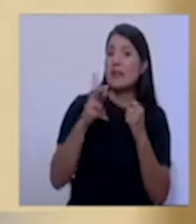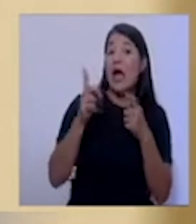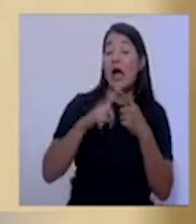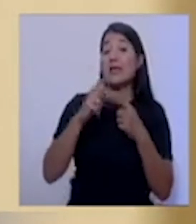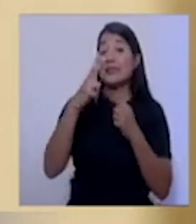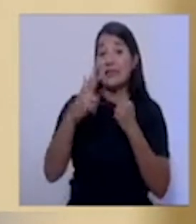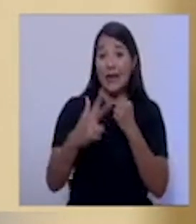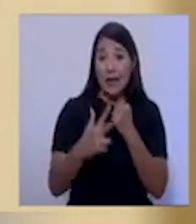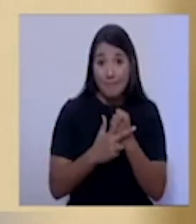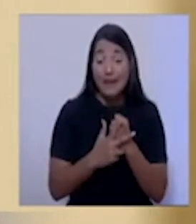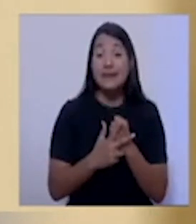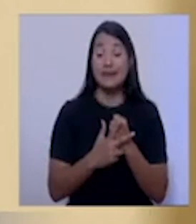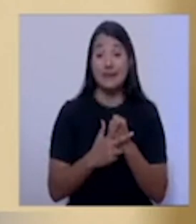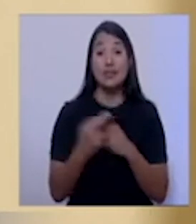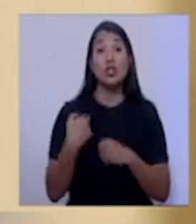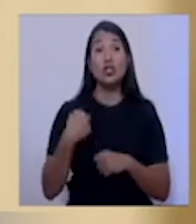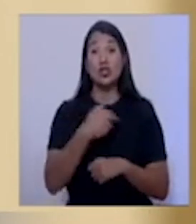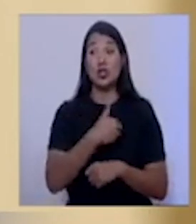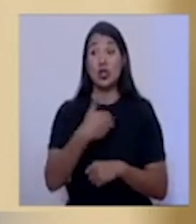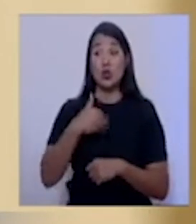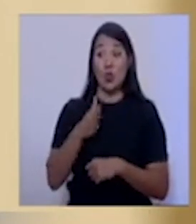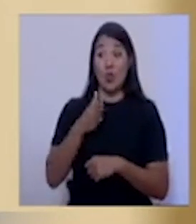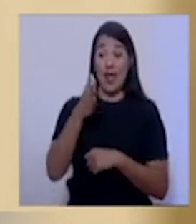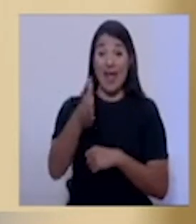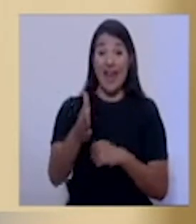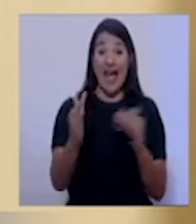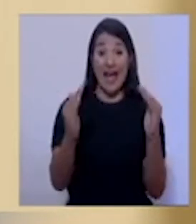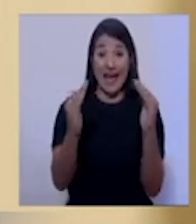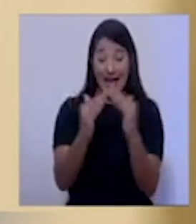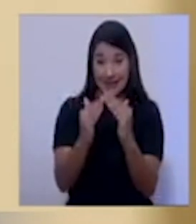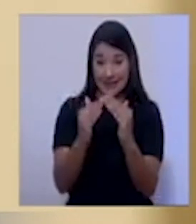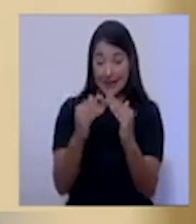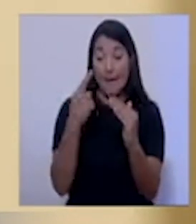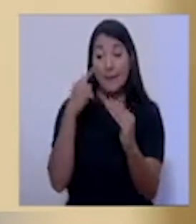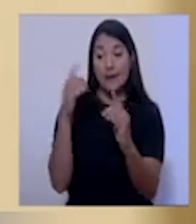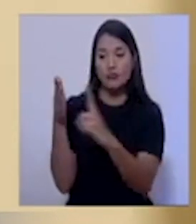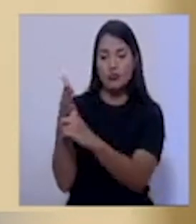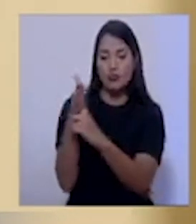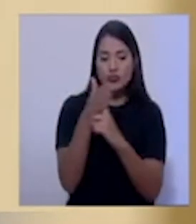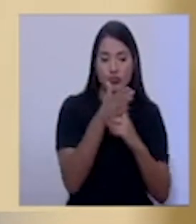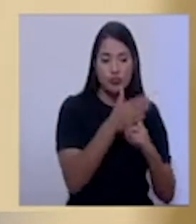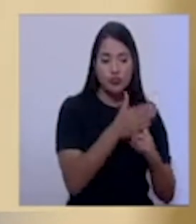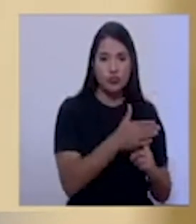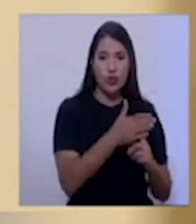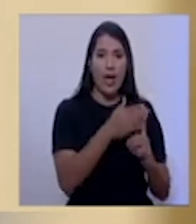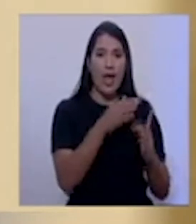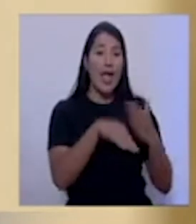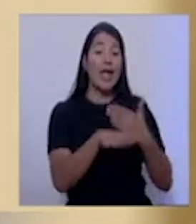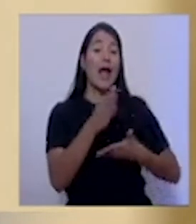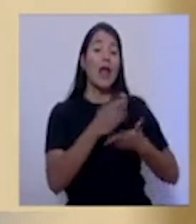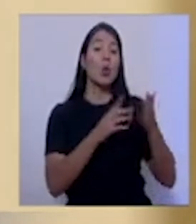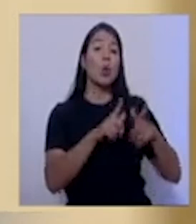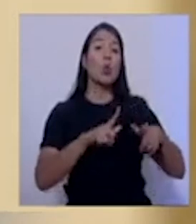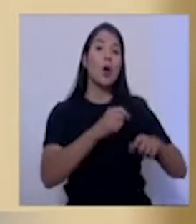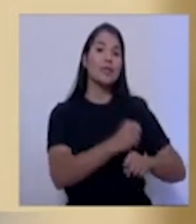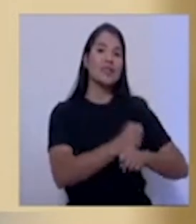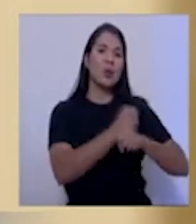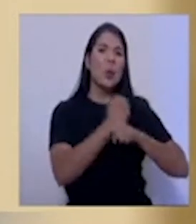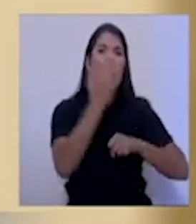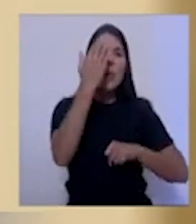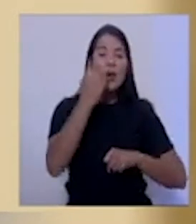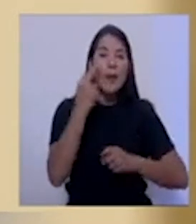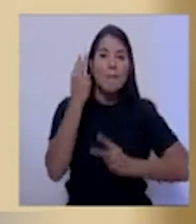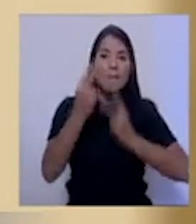positiva de su misma casa de habitación para que pudiera hacer aislamiento en concesiones seguras en alguno de estos albergues que mencionaba ahora.